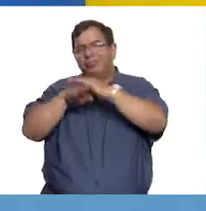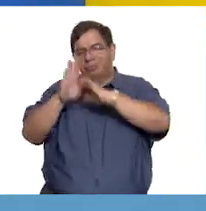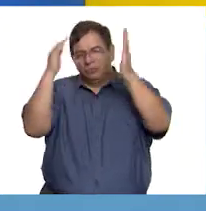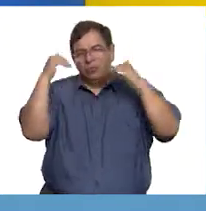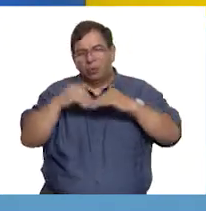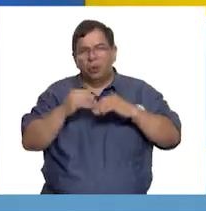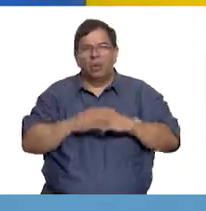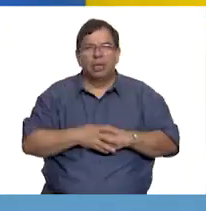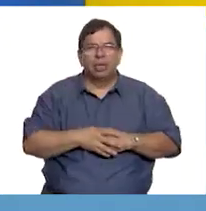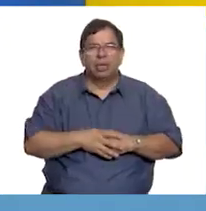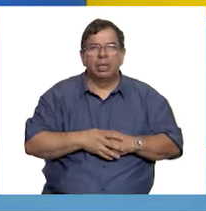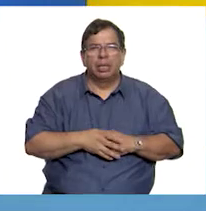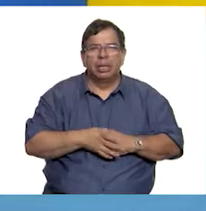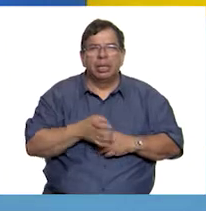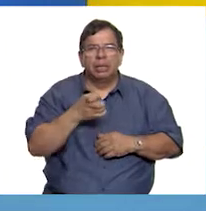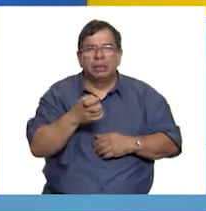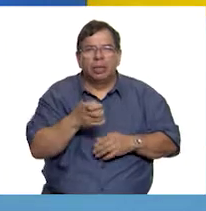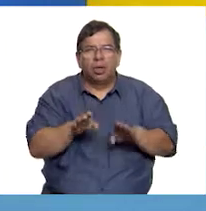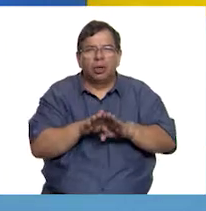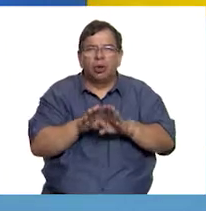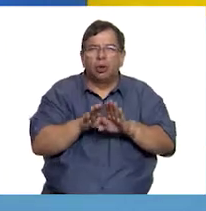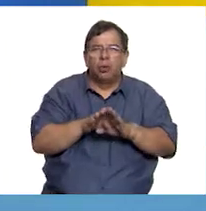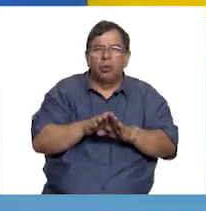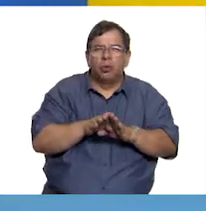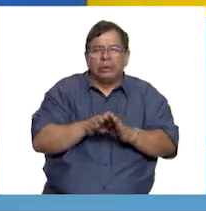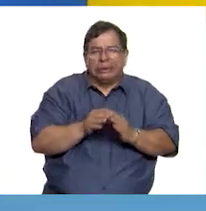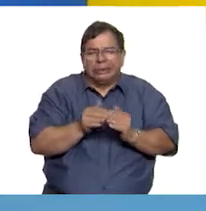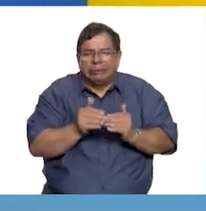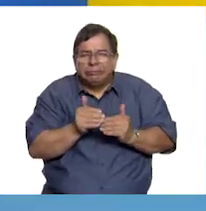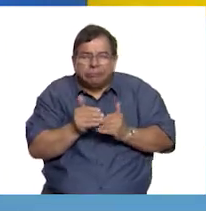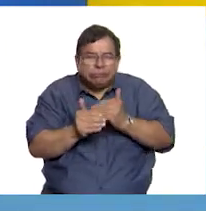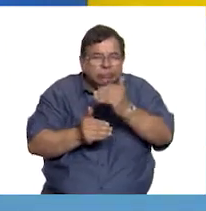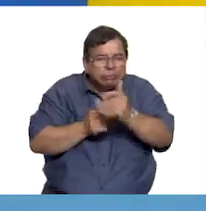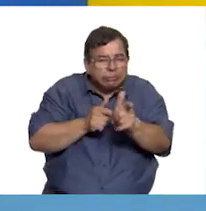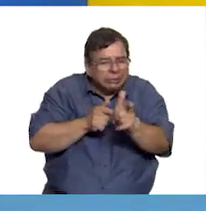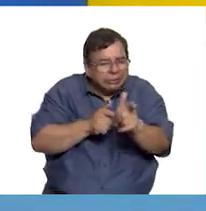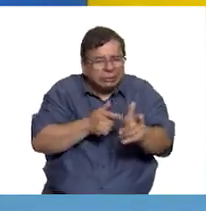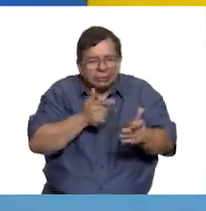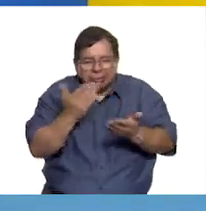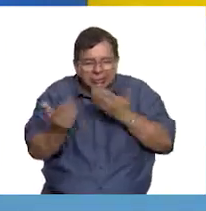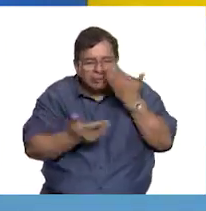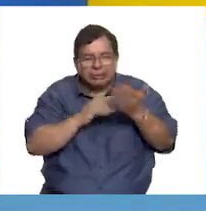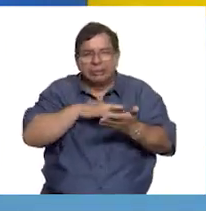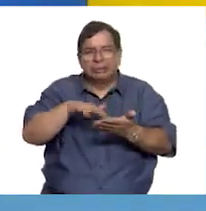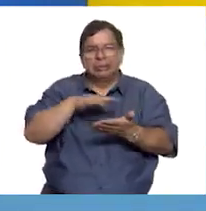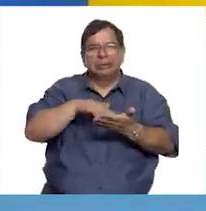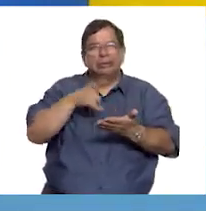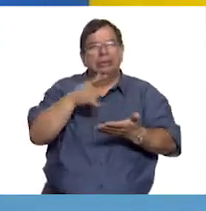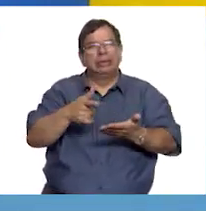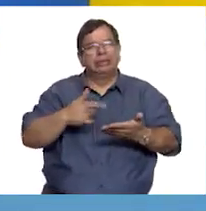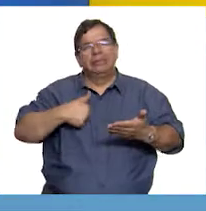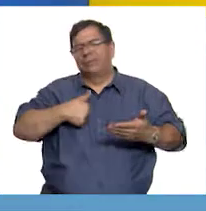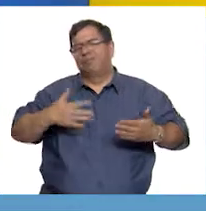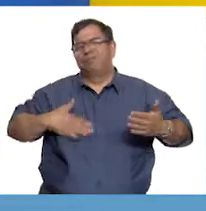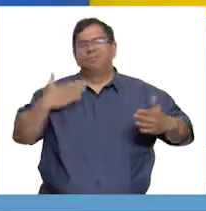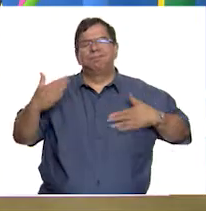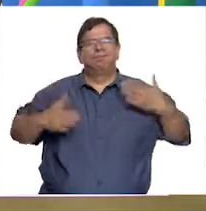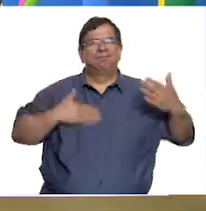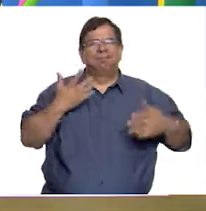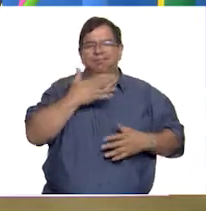puesto que era la única forma en la que podía seguir dedicada a leer y escribir, que era lo que más disfrutaba.